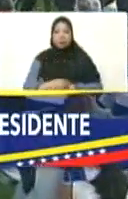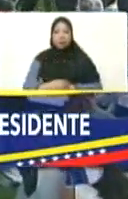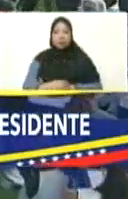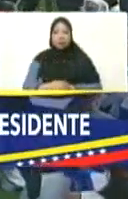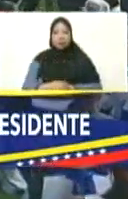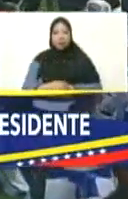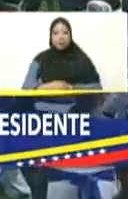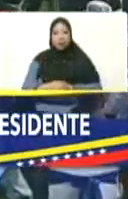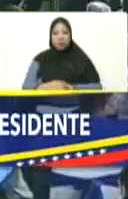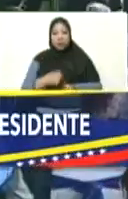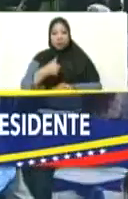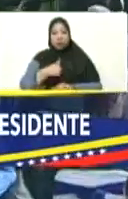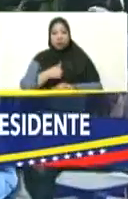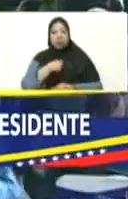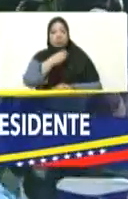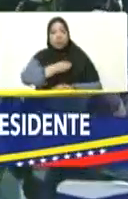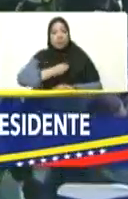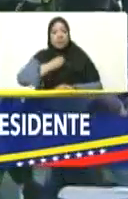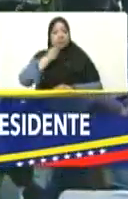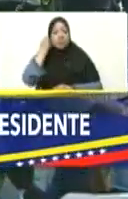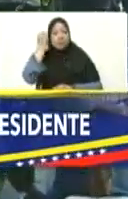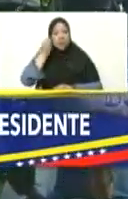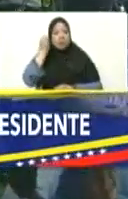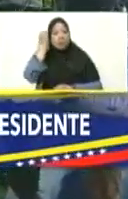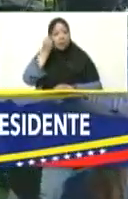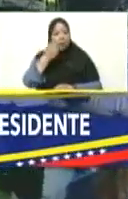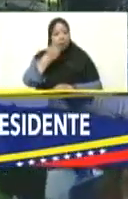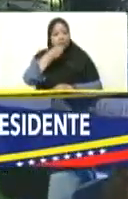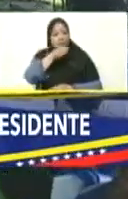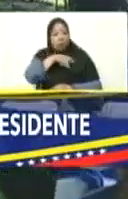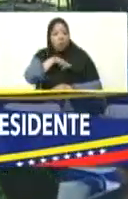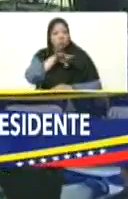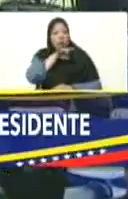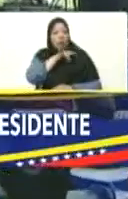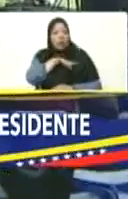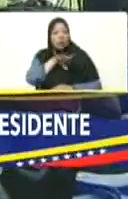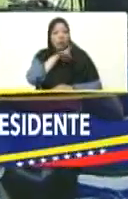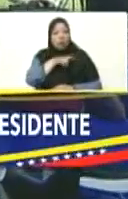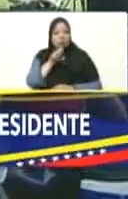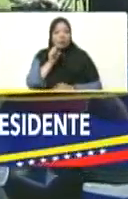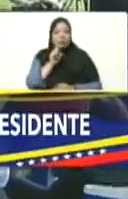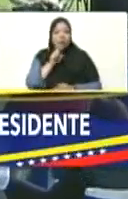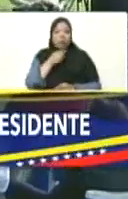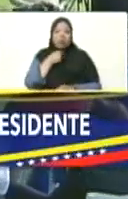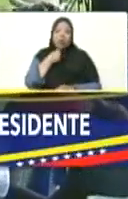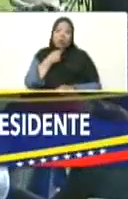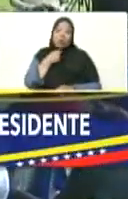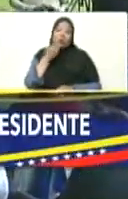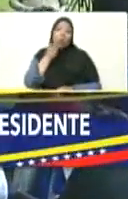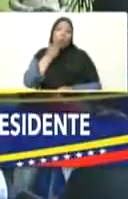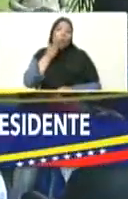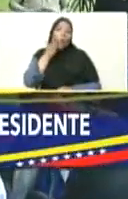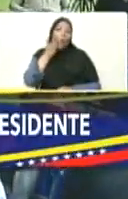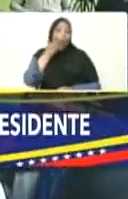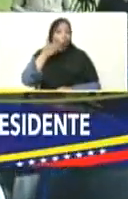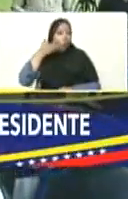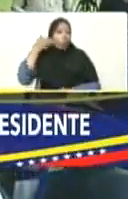Y yo me siento por aquí, por dentro, henchido, de orgullo,